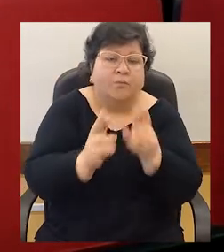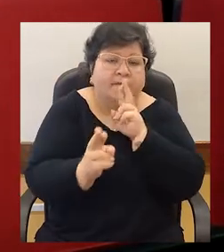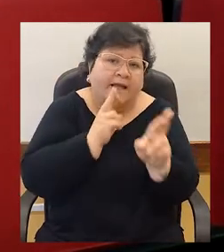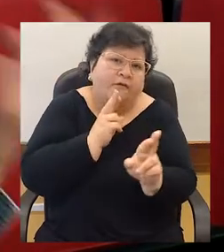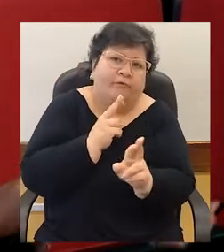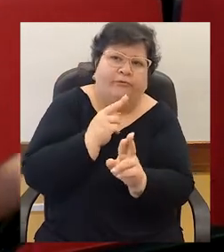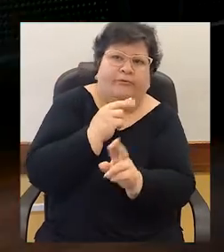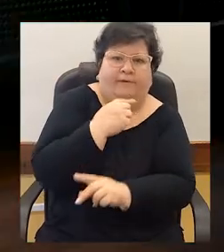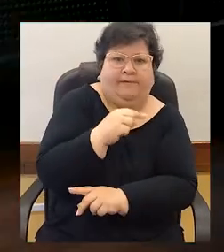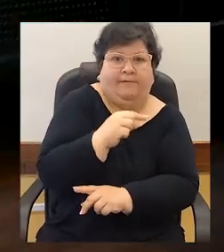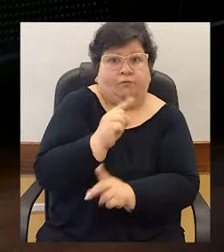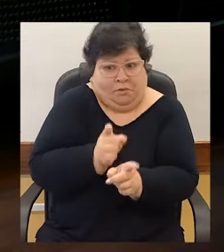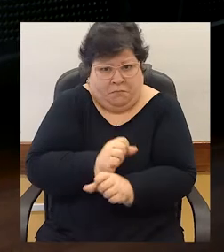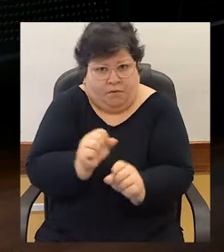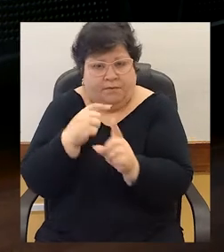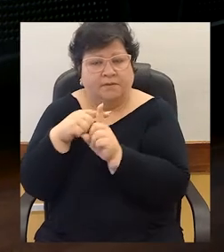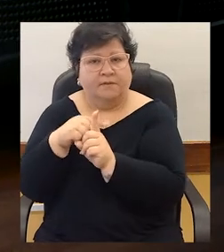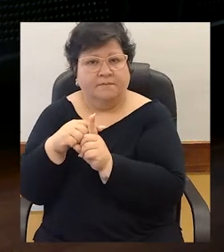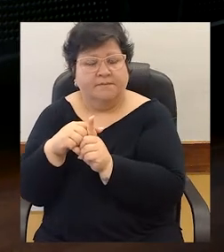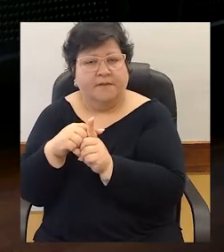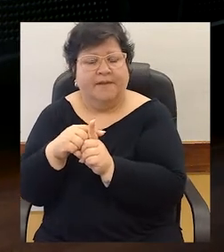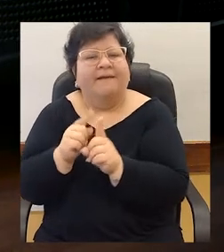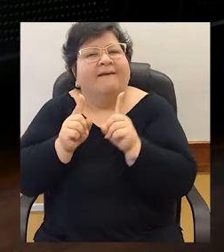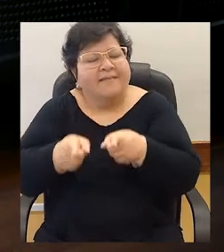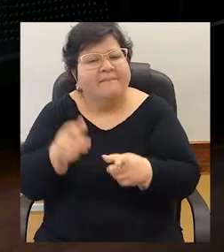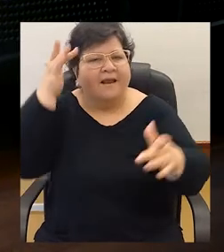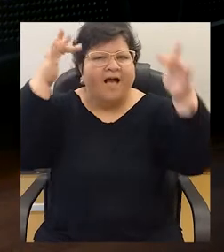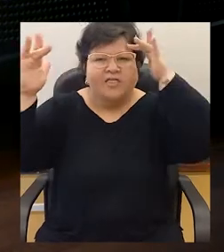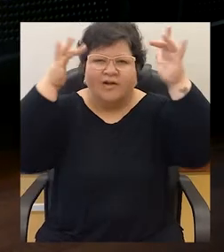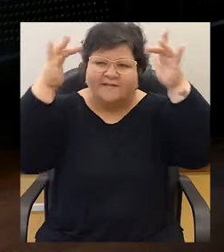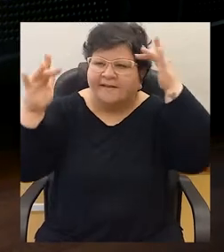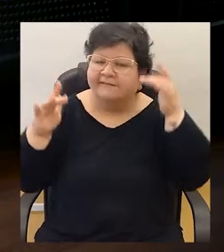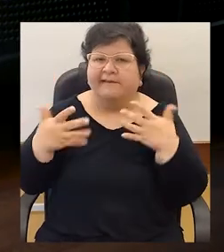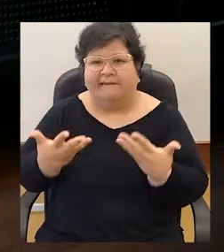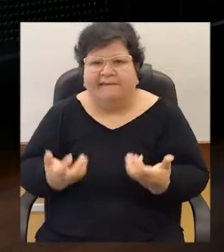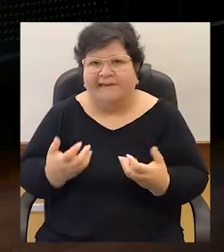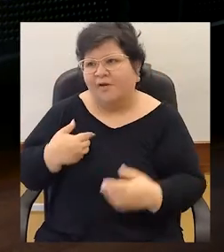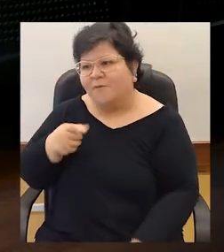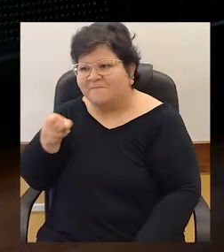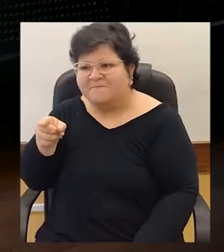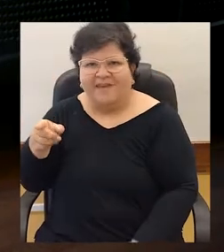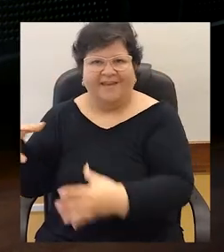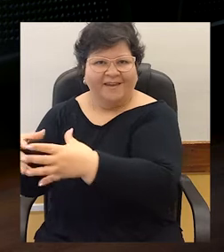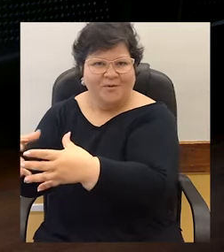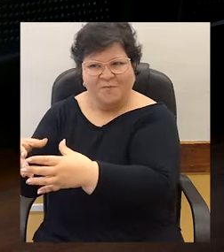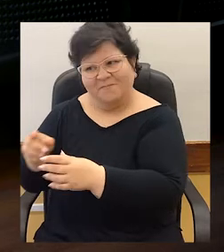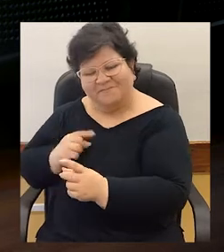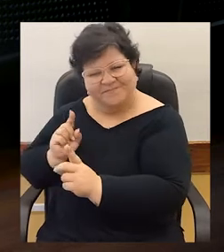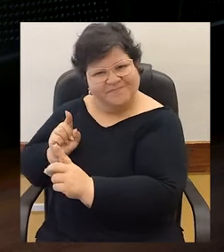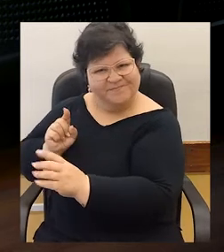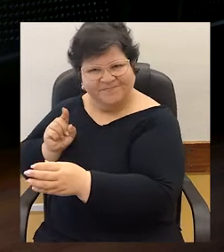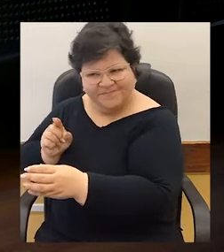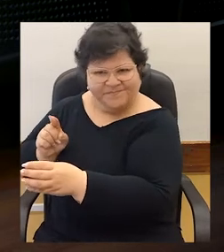puede haber un resultado positivo. Imaginemos, por ejemplo, que un adolescente se quiere acercar a un grupo de pares, ¿no? Porque quiere hacer nuevos amigos.